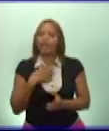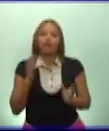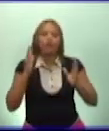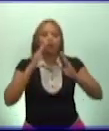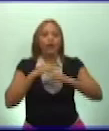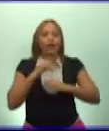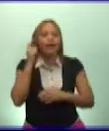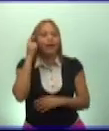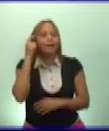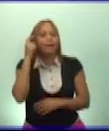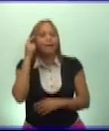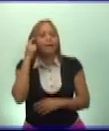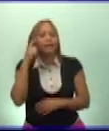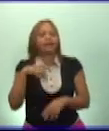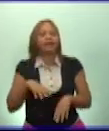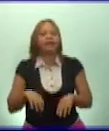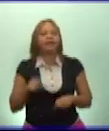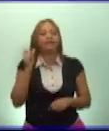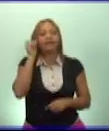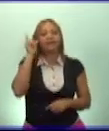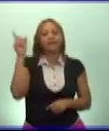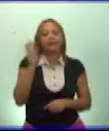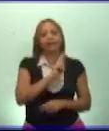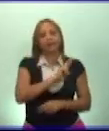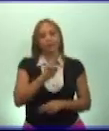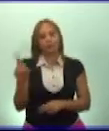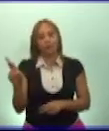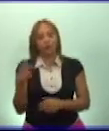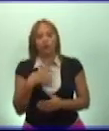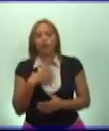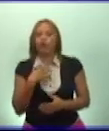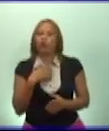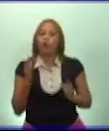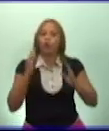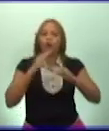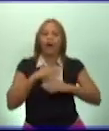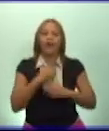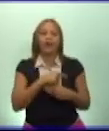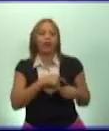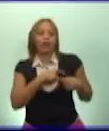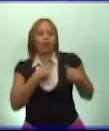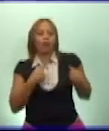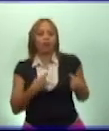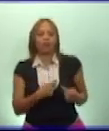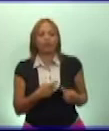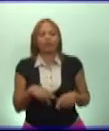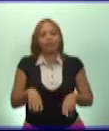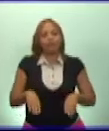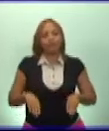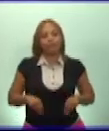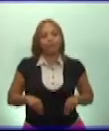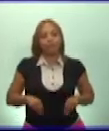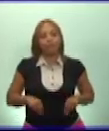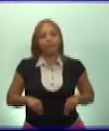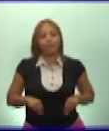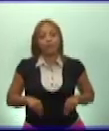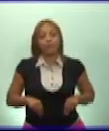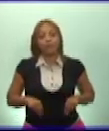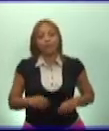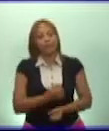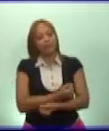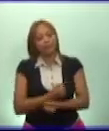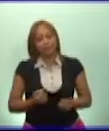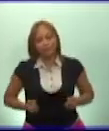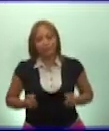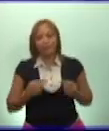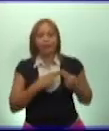mente que se adapte a la idea de una revolución, quien no tenga un corazón que se adapte al esfuerzo